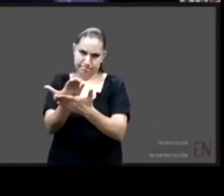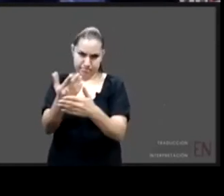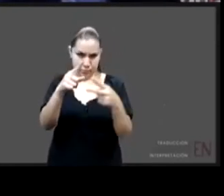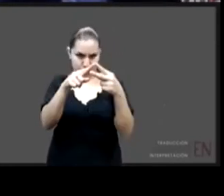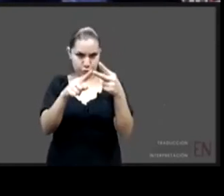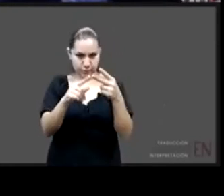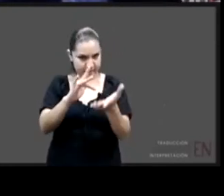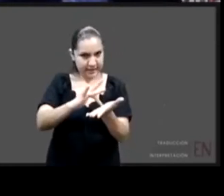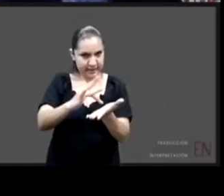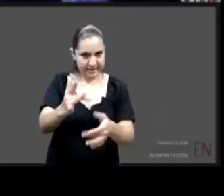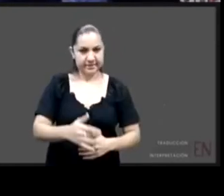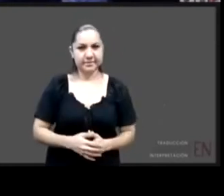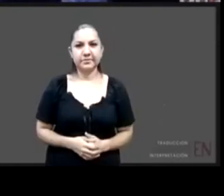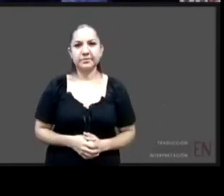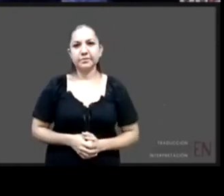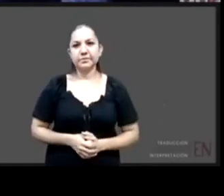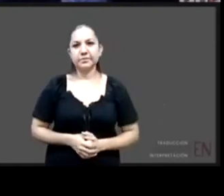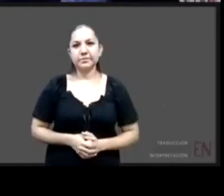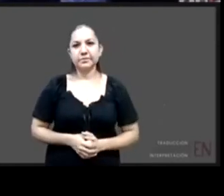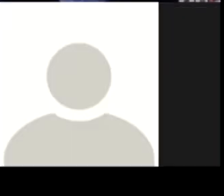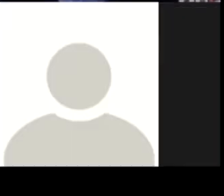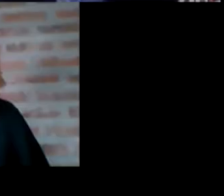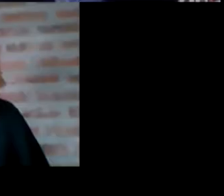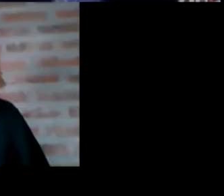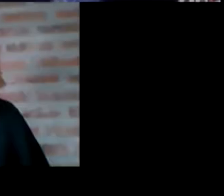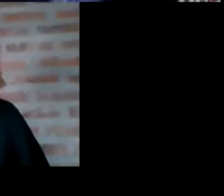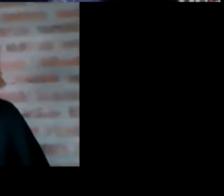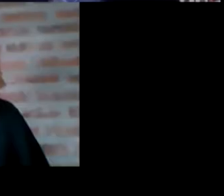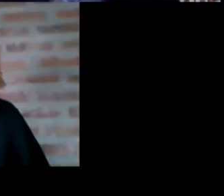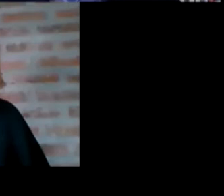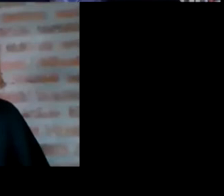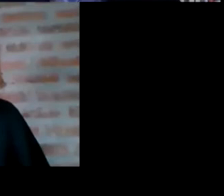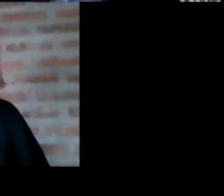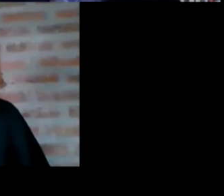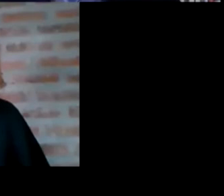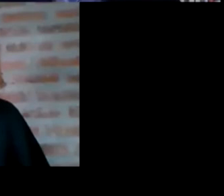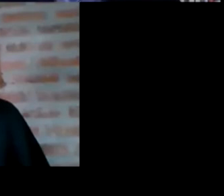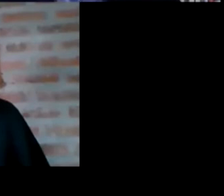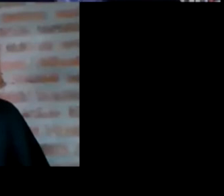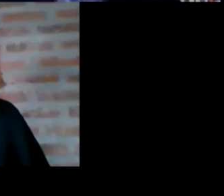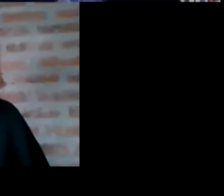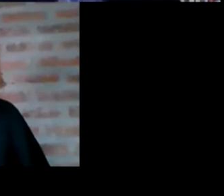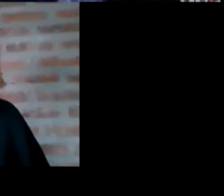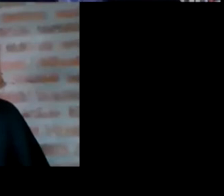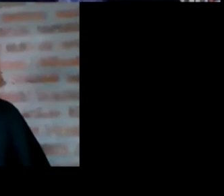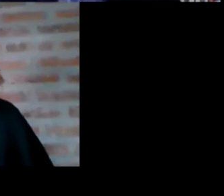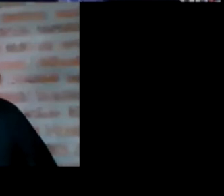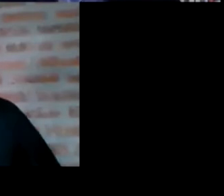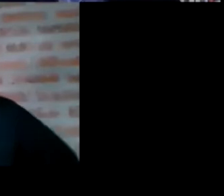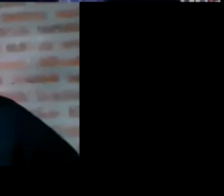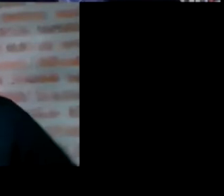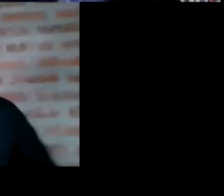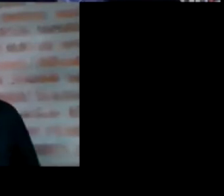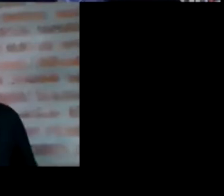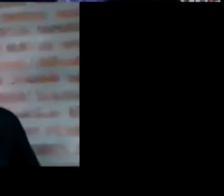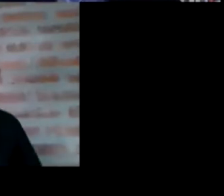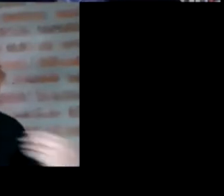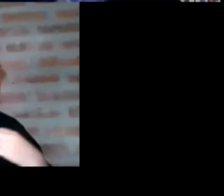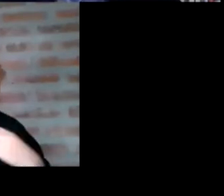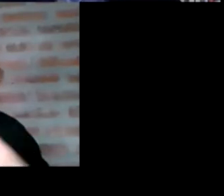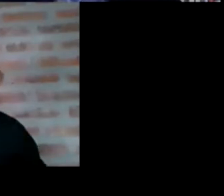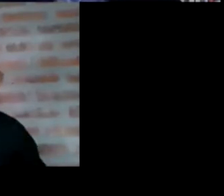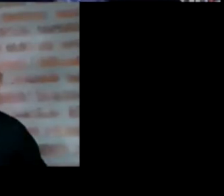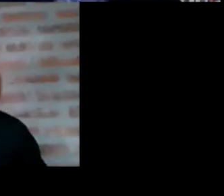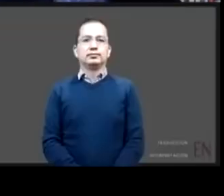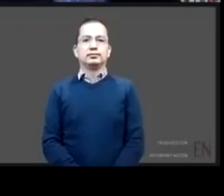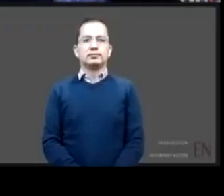Ricardo de verdad para para mí es un gran privilegio y un gusto poder compartir este panel